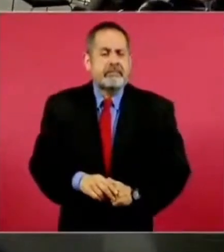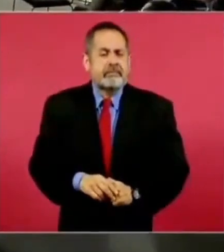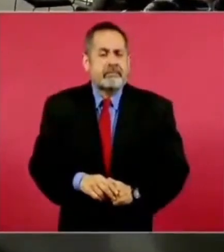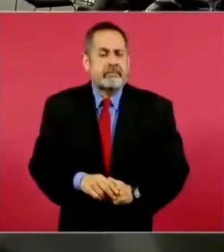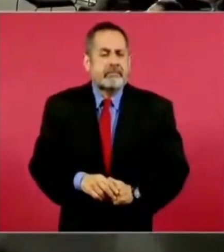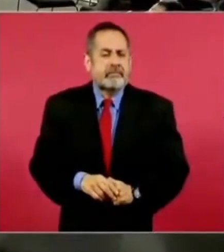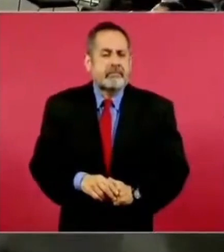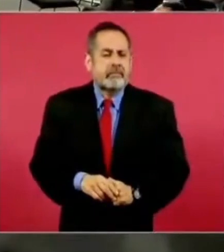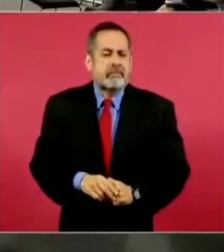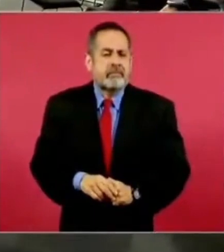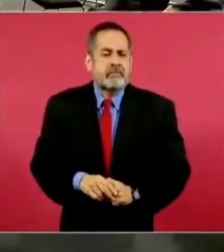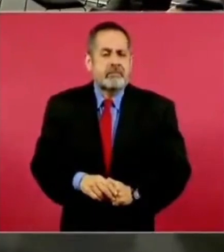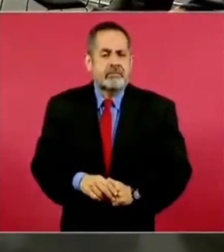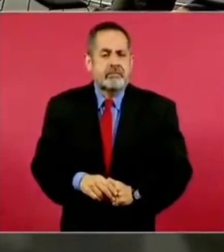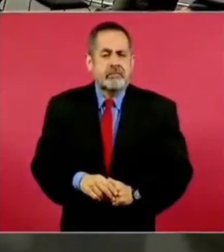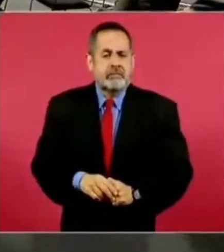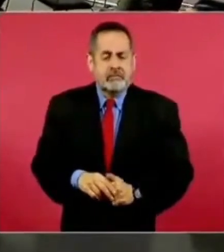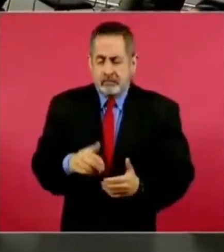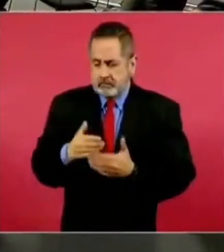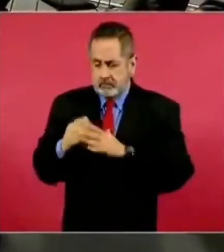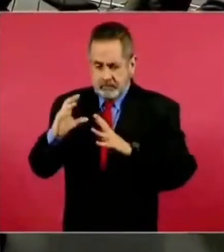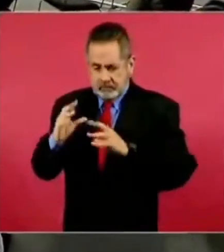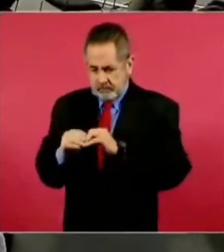estamos en el 23